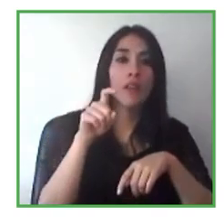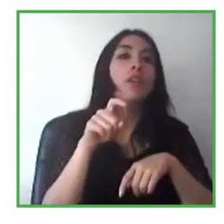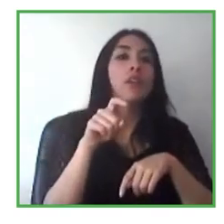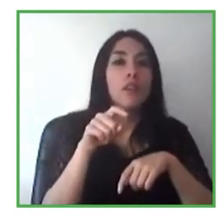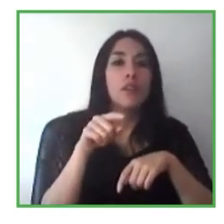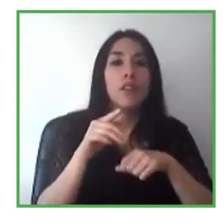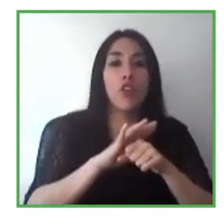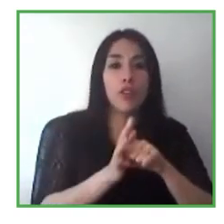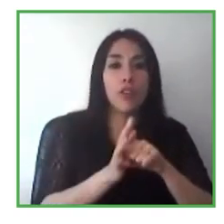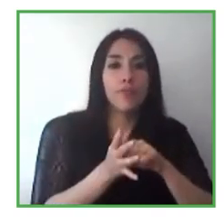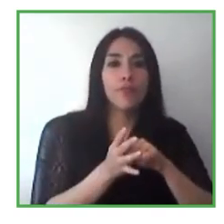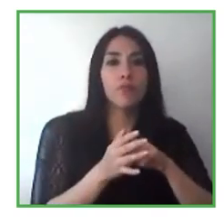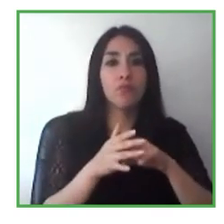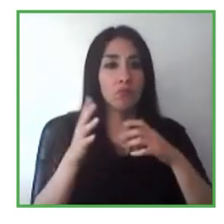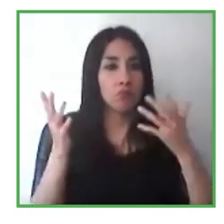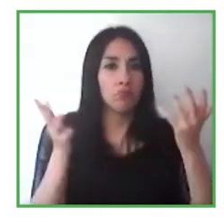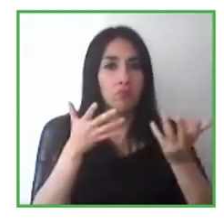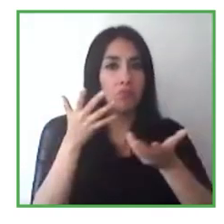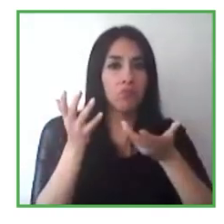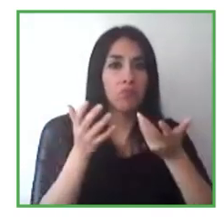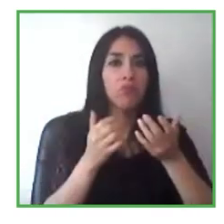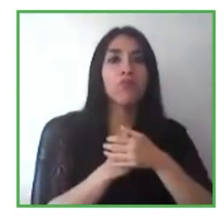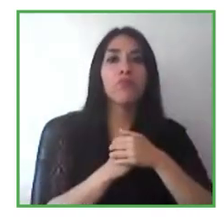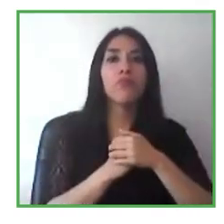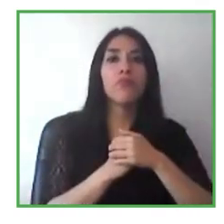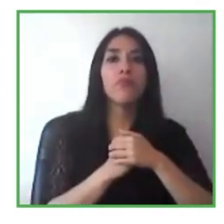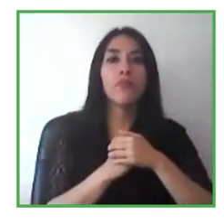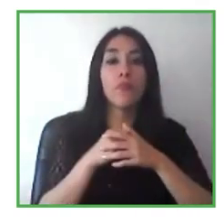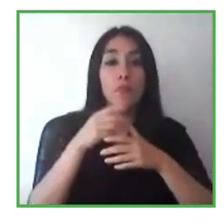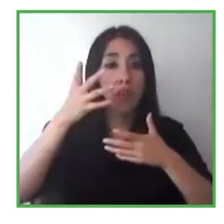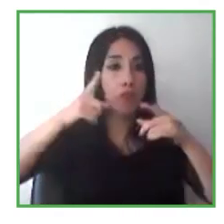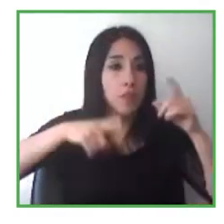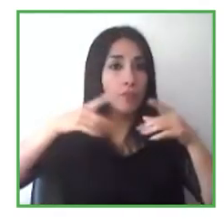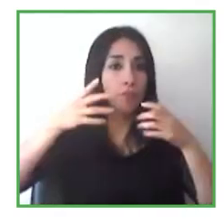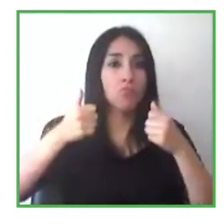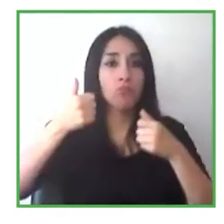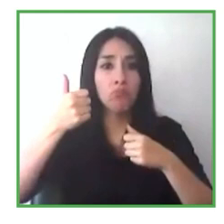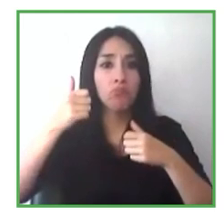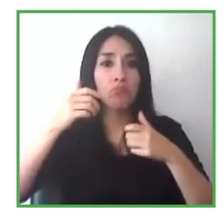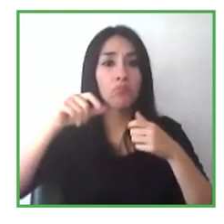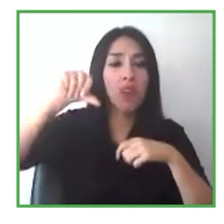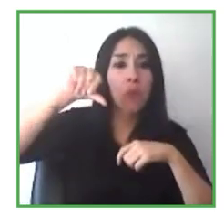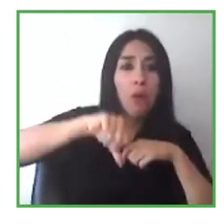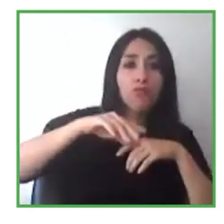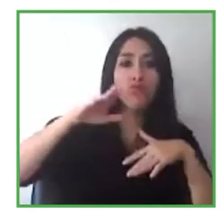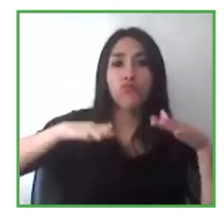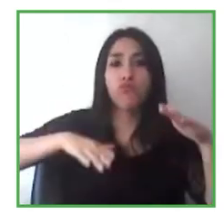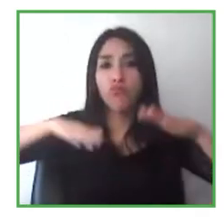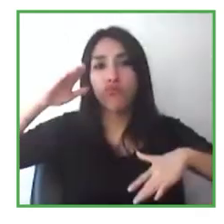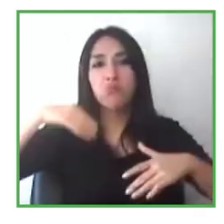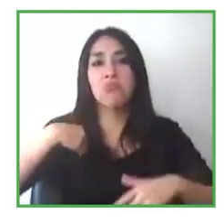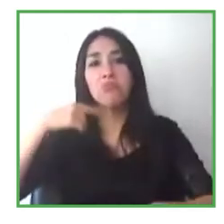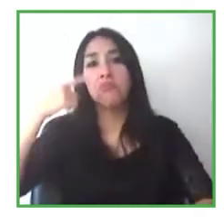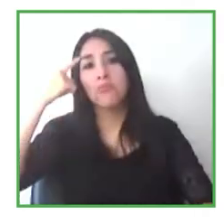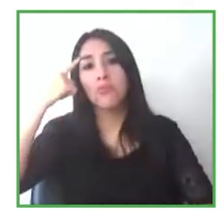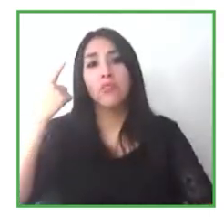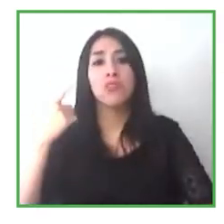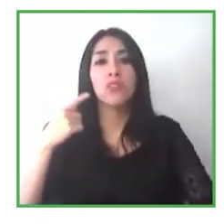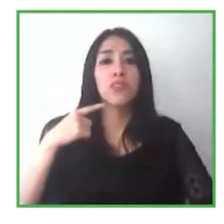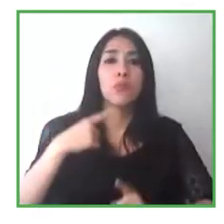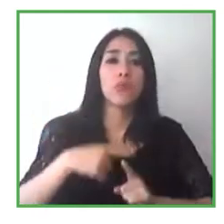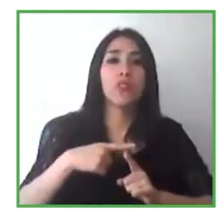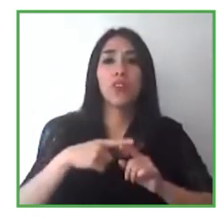hay cosas buenas y malas, tenemos tanto cosas positivas como negativas acá y yo prefiero ver el vaso medio lleno y ver lo